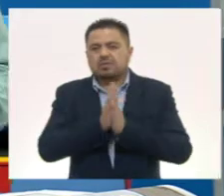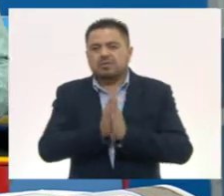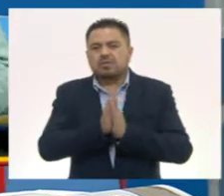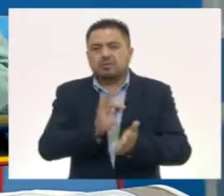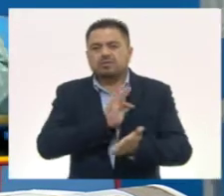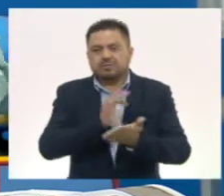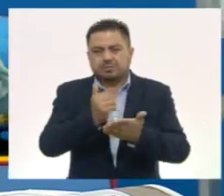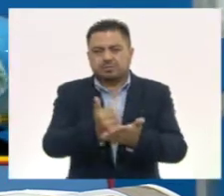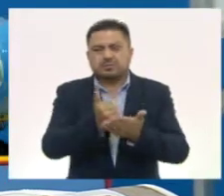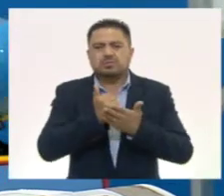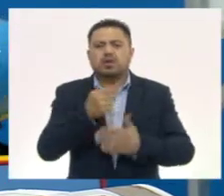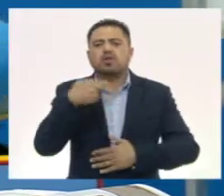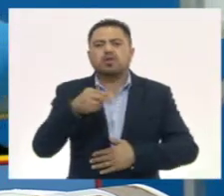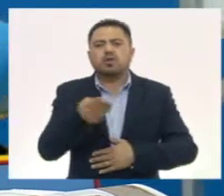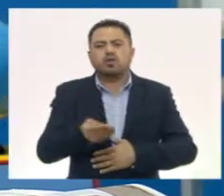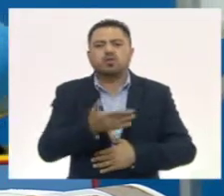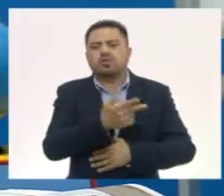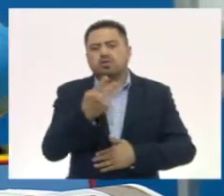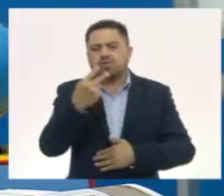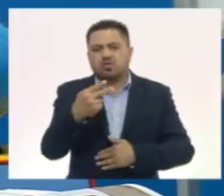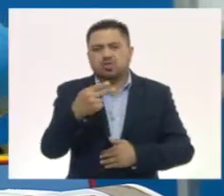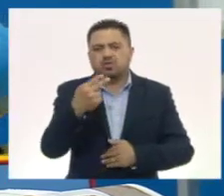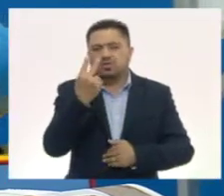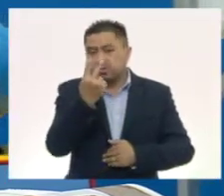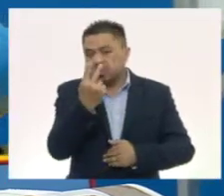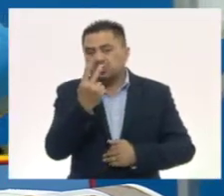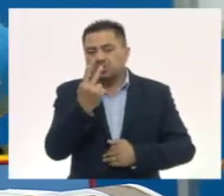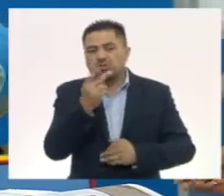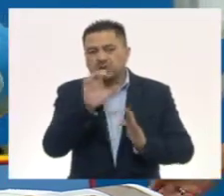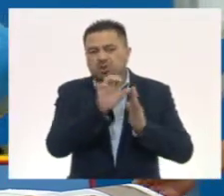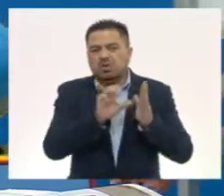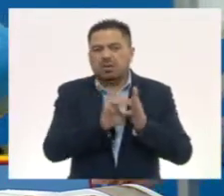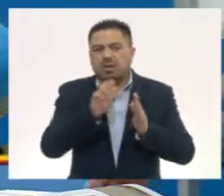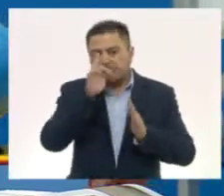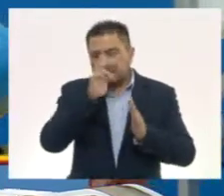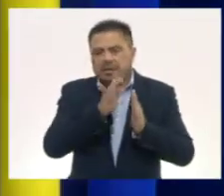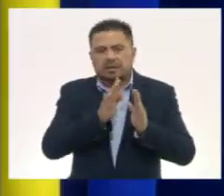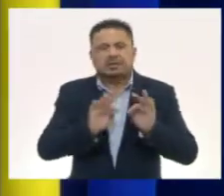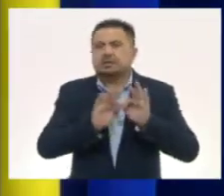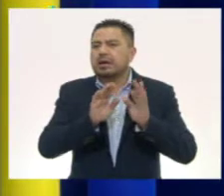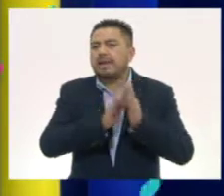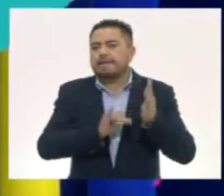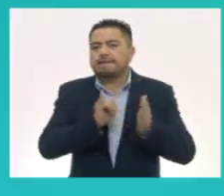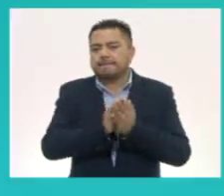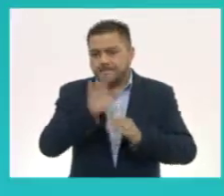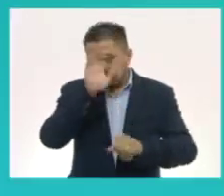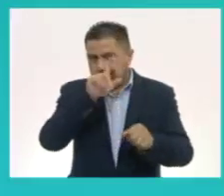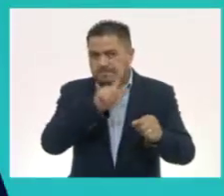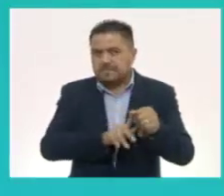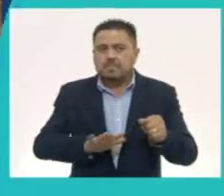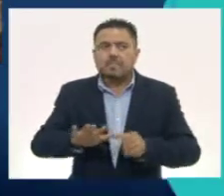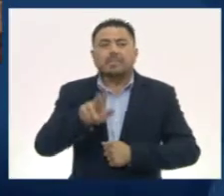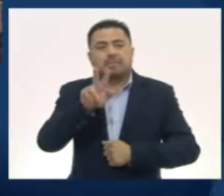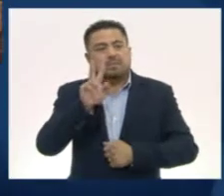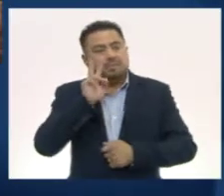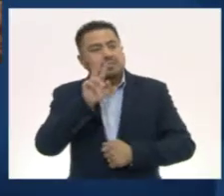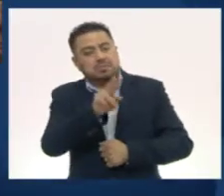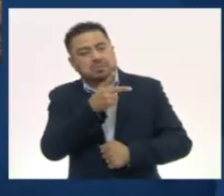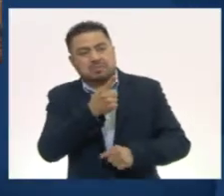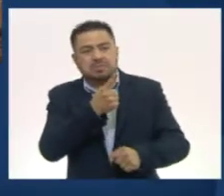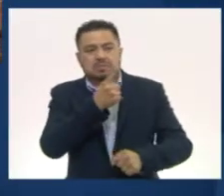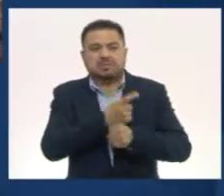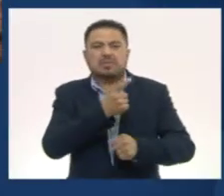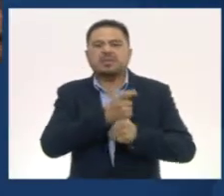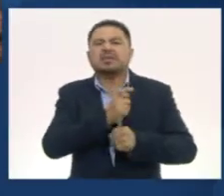a dar el nombre de estos dos glifos que eran importantes para la cultura maya. Por supuesto. Vemos aquí que el primero